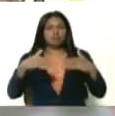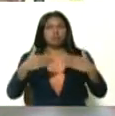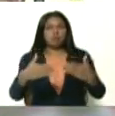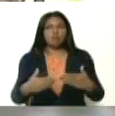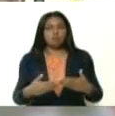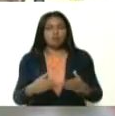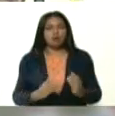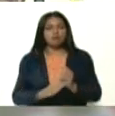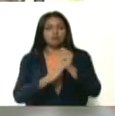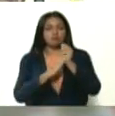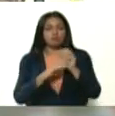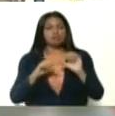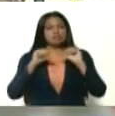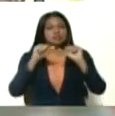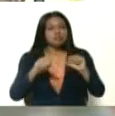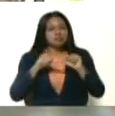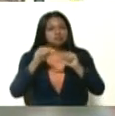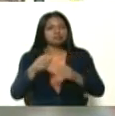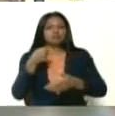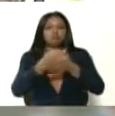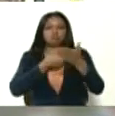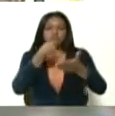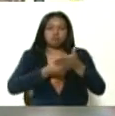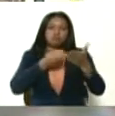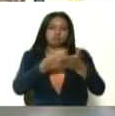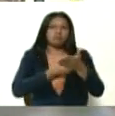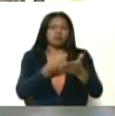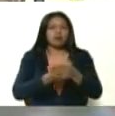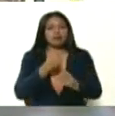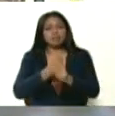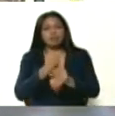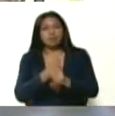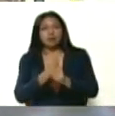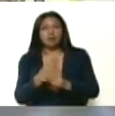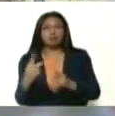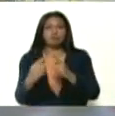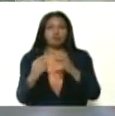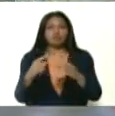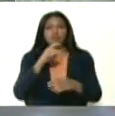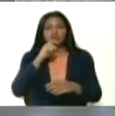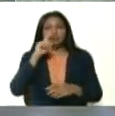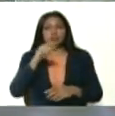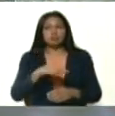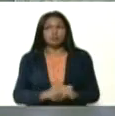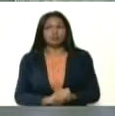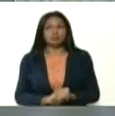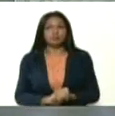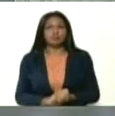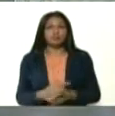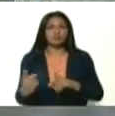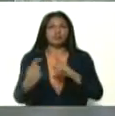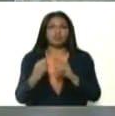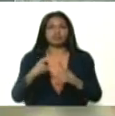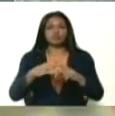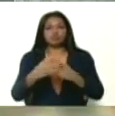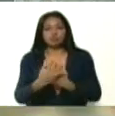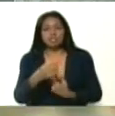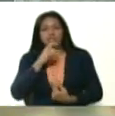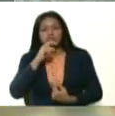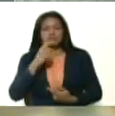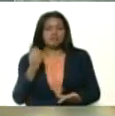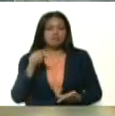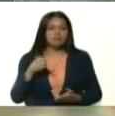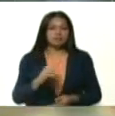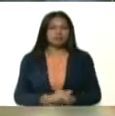perseverando, seguir perseverando en el trabajo, afrontando dificultades, enfrentando situaciones difíciles